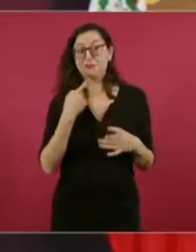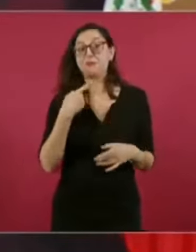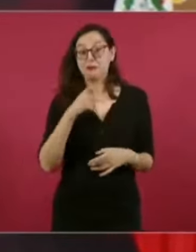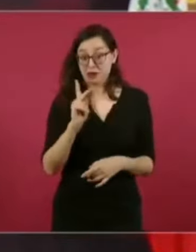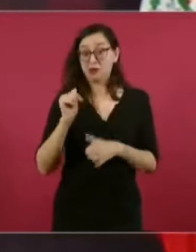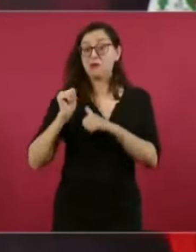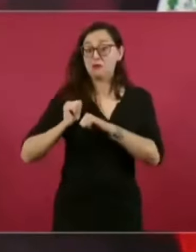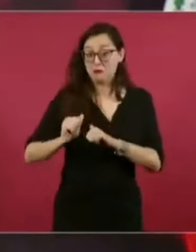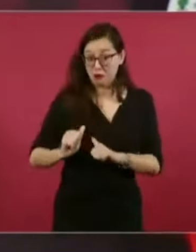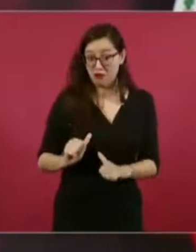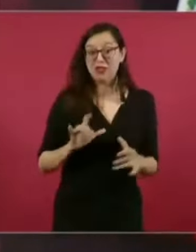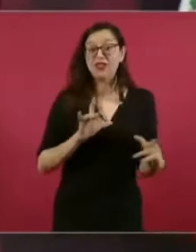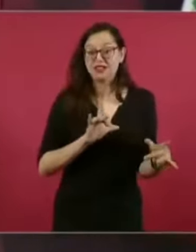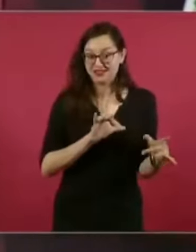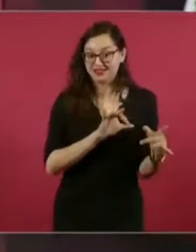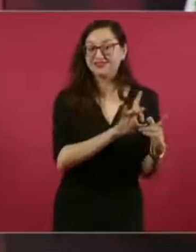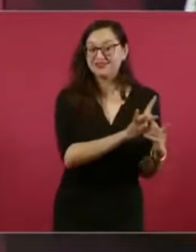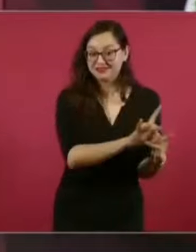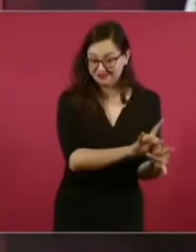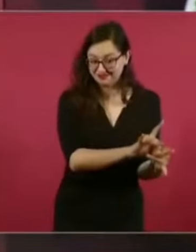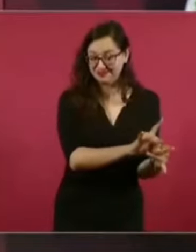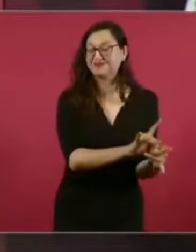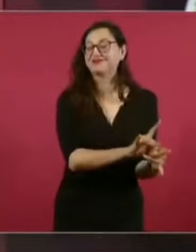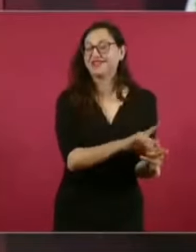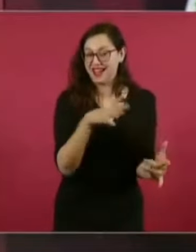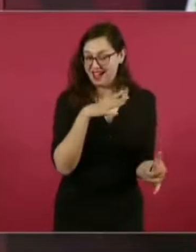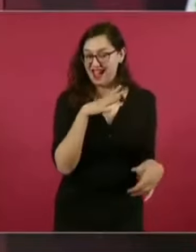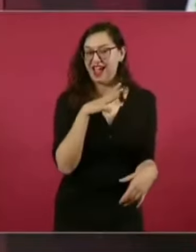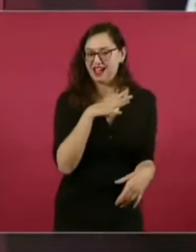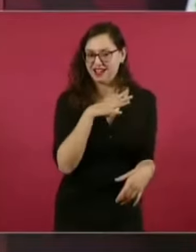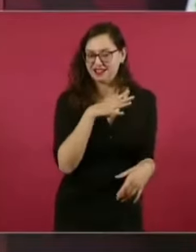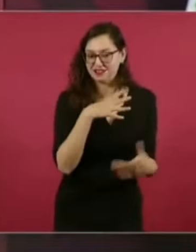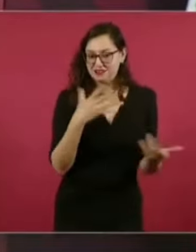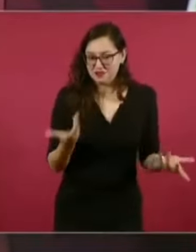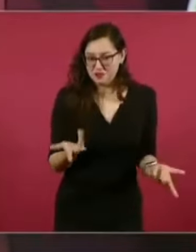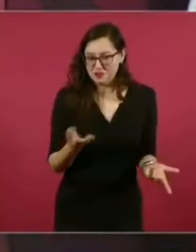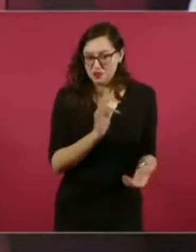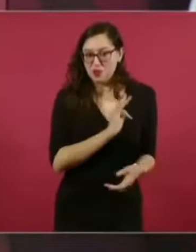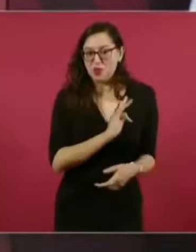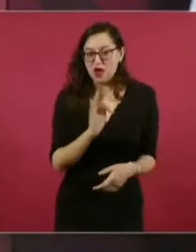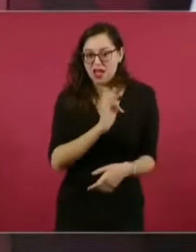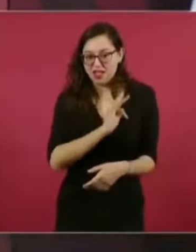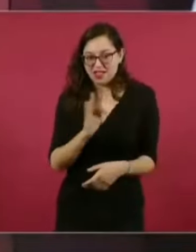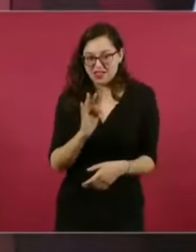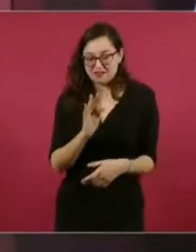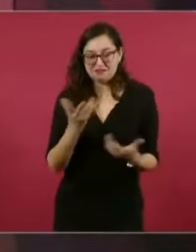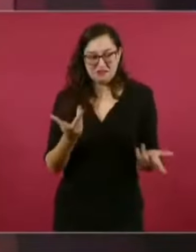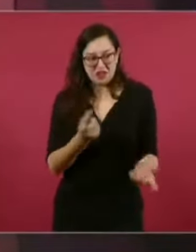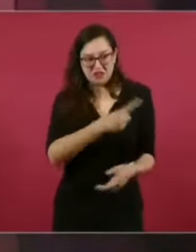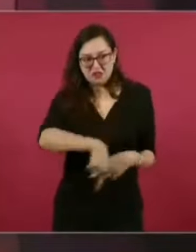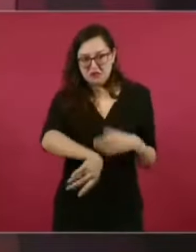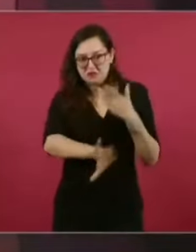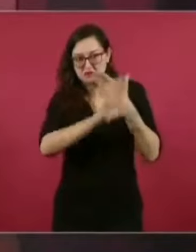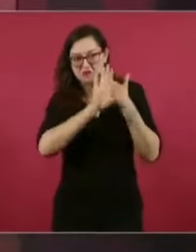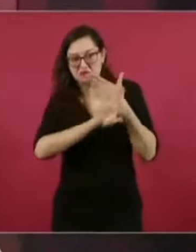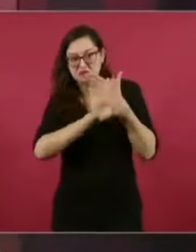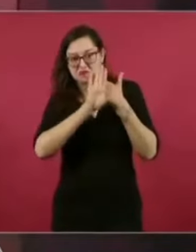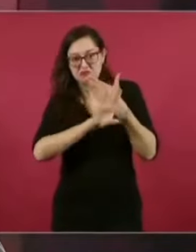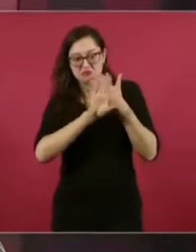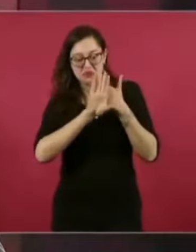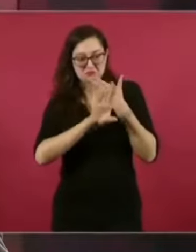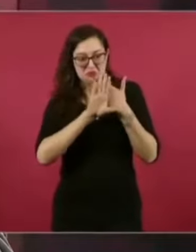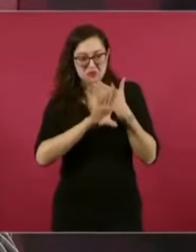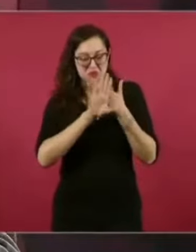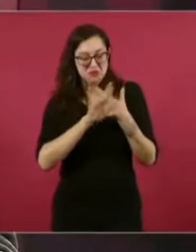Pueden y tienen además toda la posibilidad de hacerlo, cuestionar al Ejecutivo de porque están en la UNAM